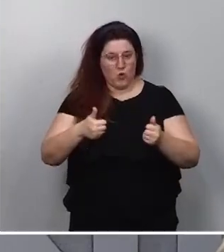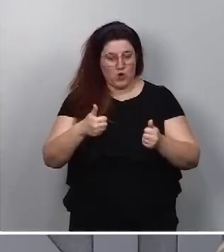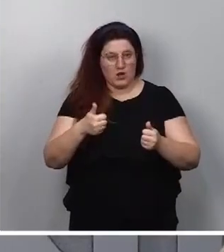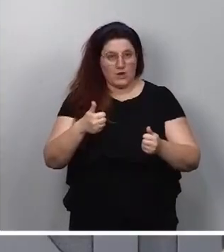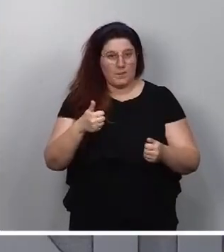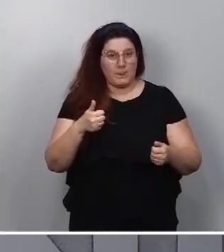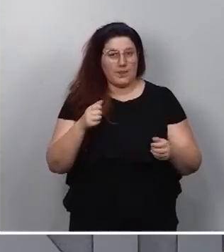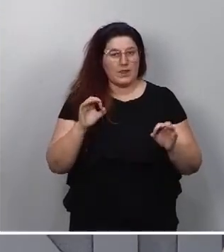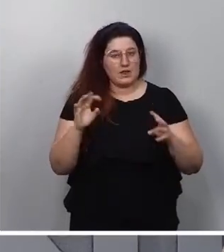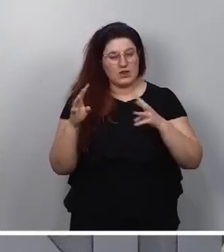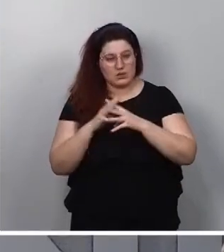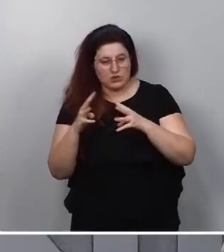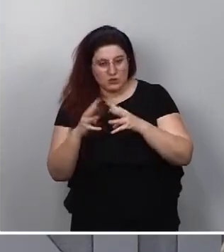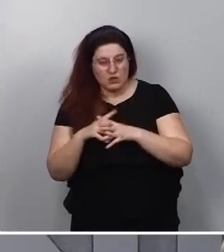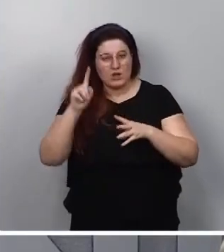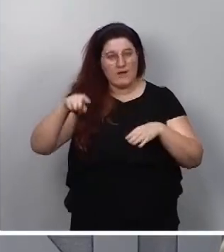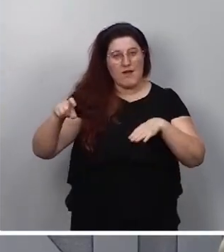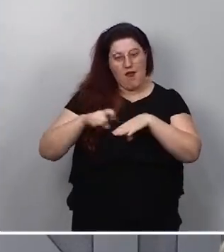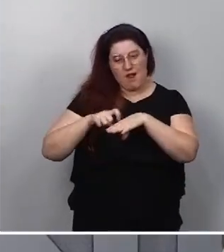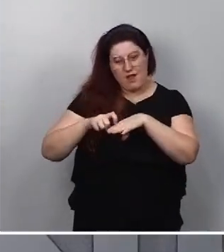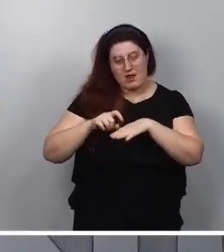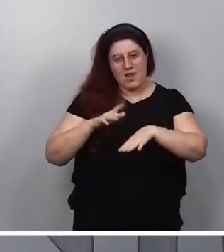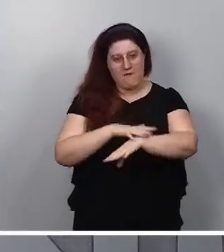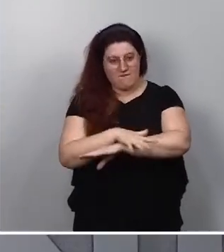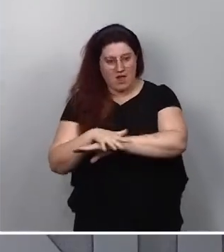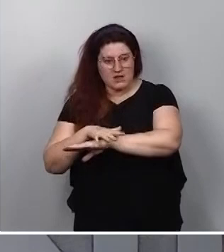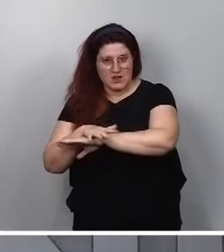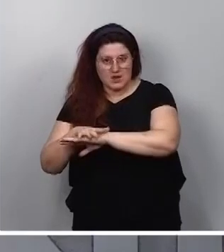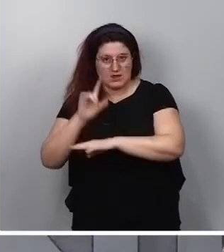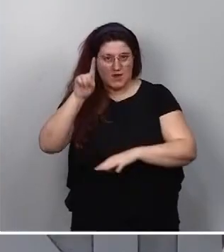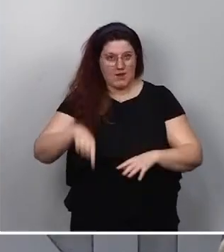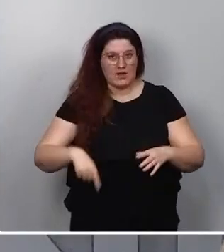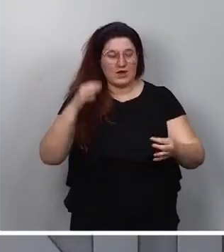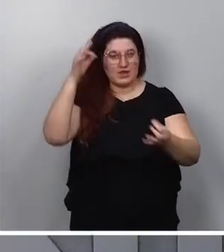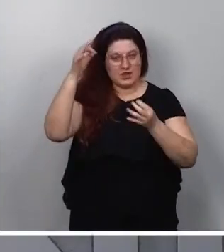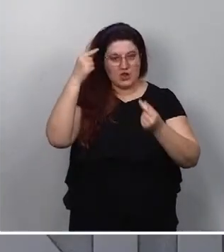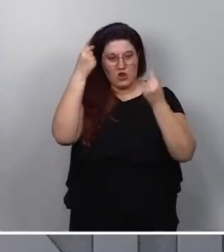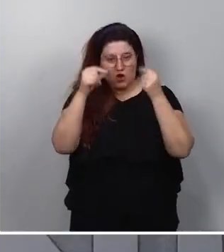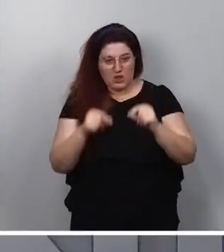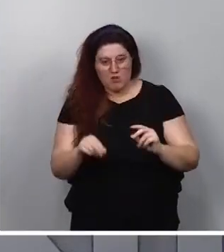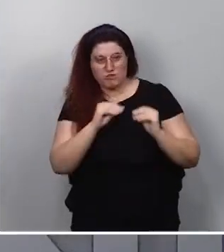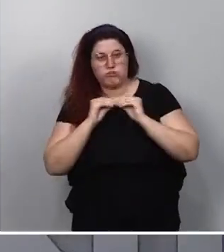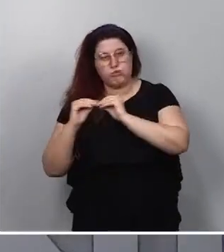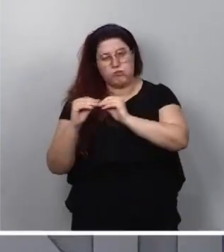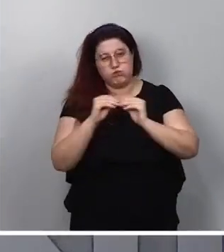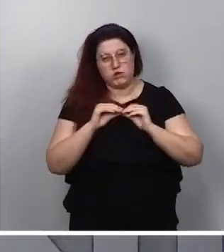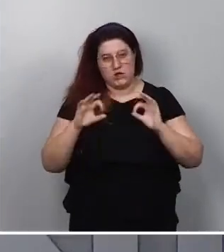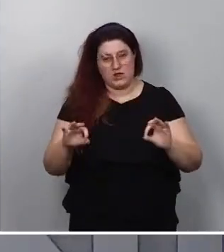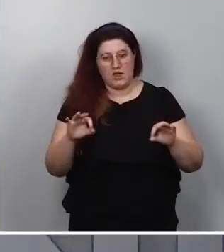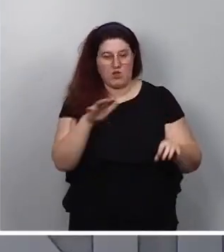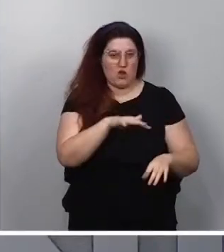tanto con unas estructuras como con unas características básicas y con criterios de corrección comunes para todos los